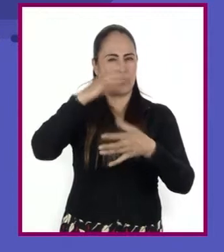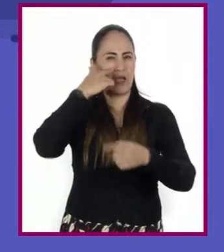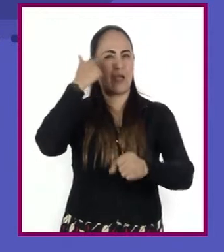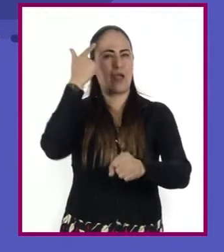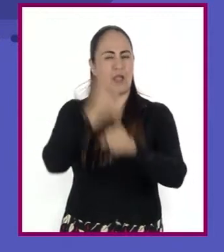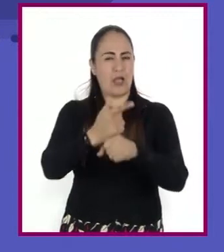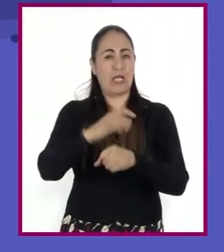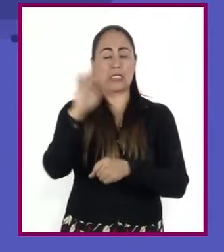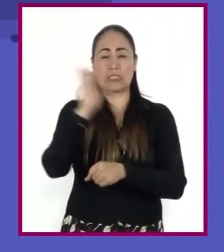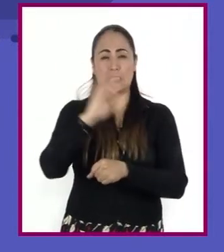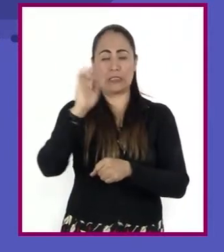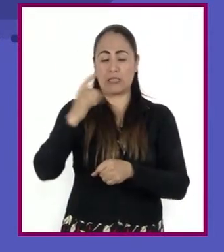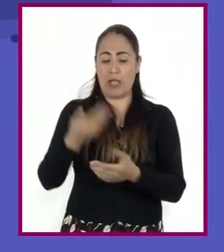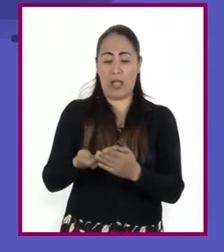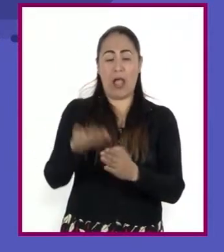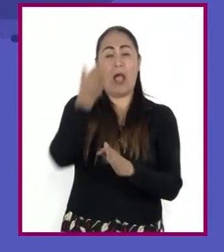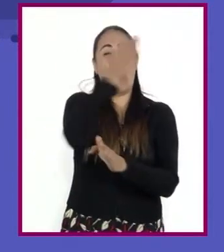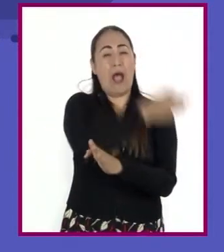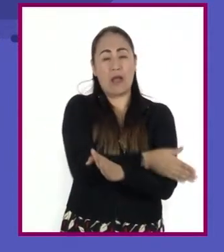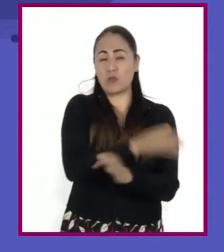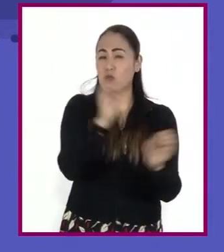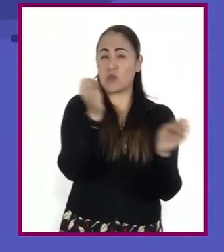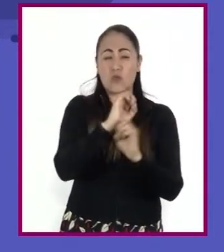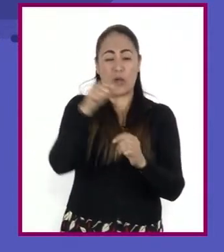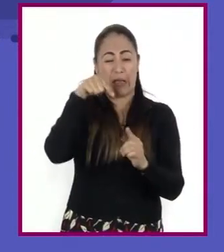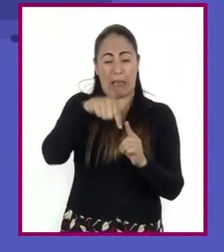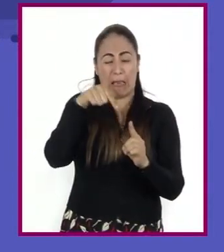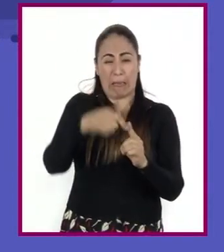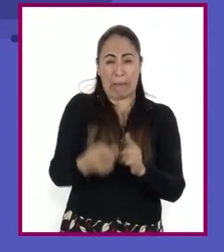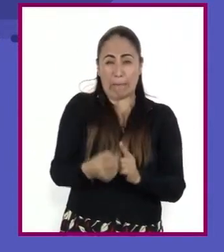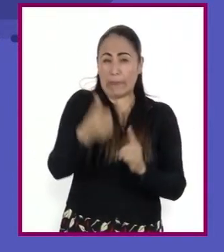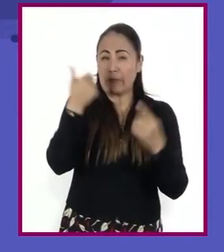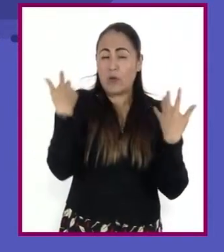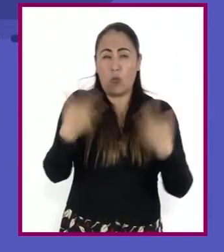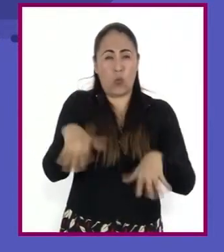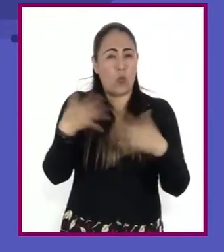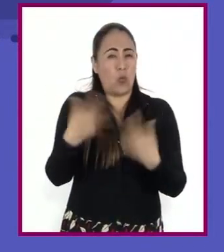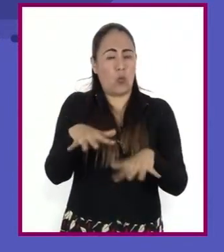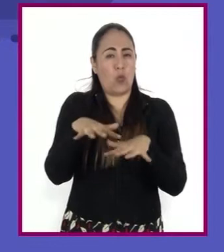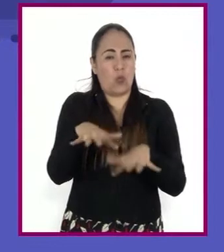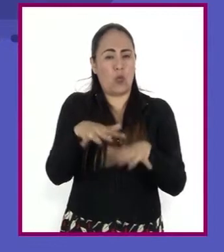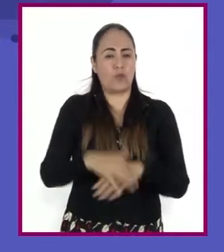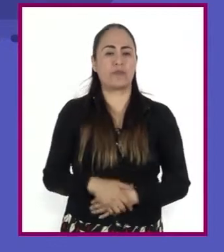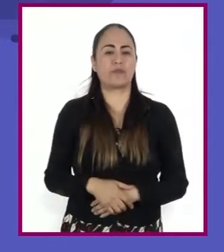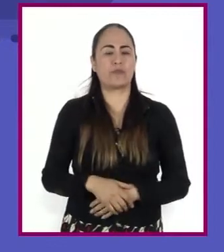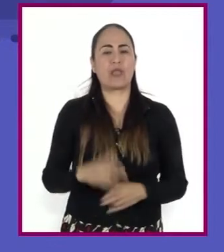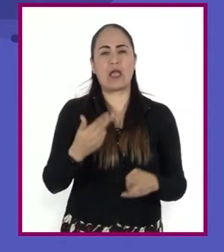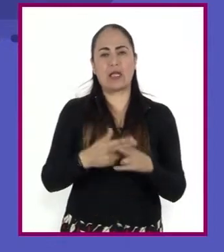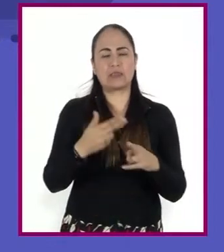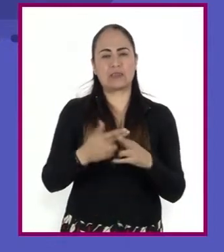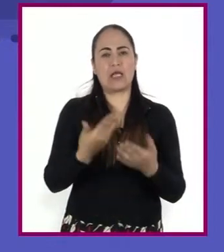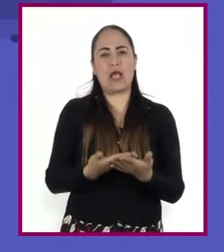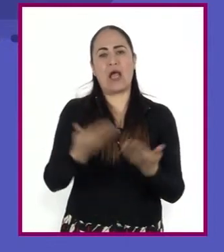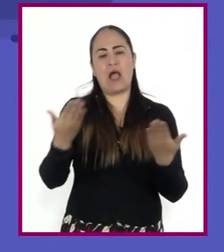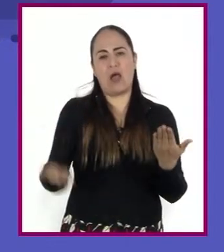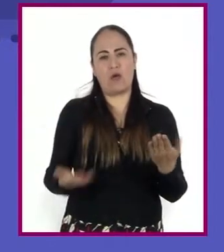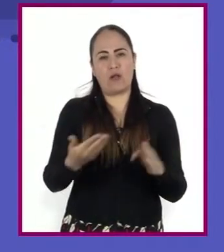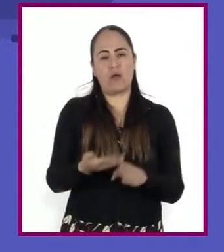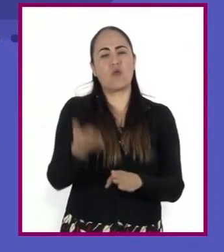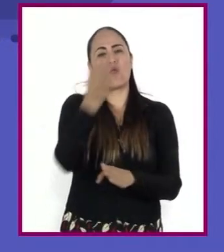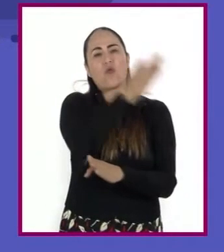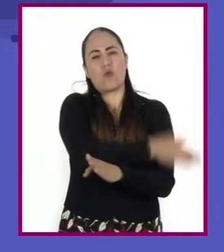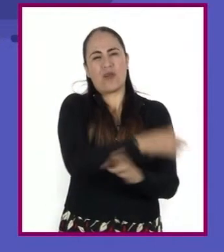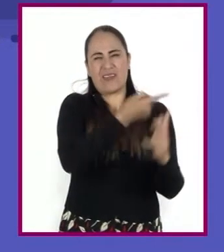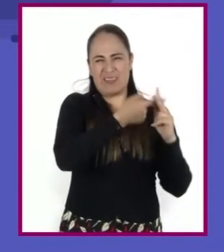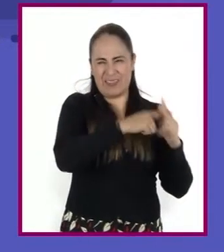espectacular de los acontecimientos historiográficos. Hasta este momento, y desde los orígenes de la humanidad, el devenir